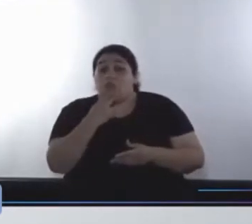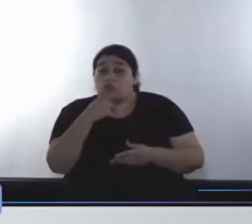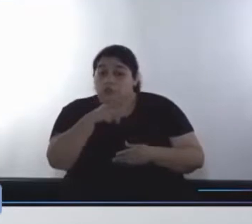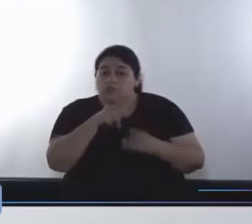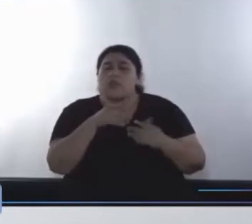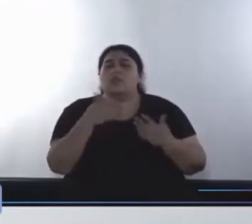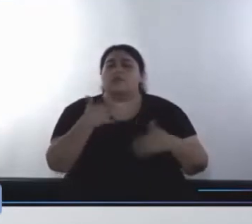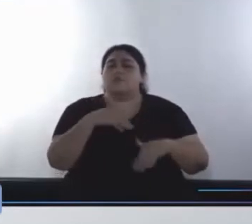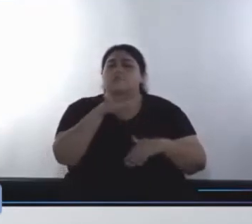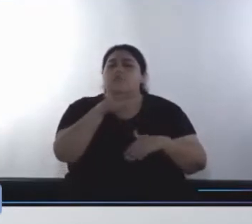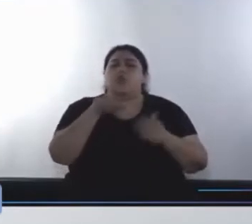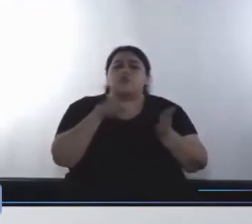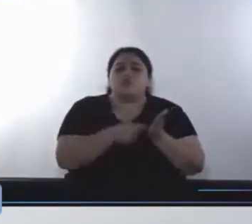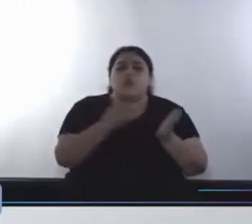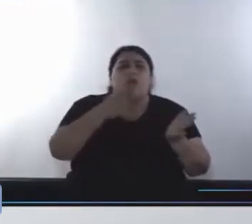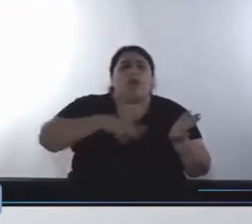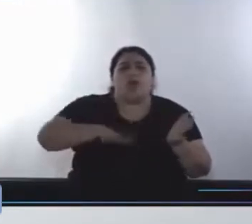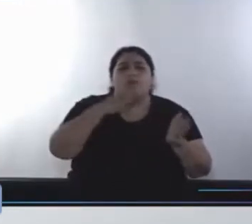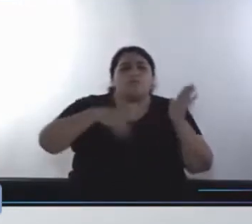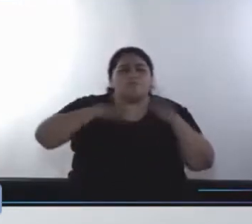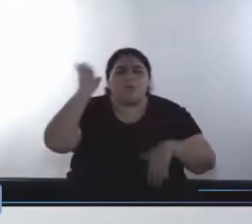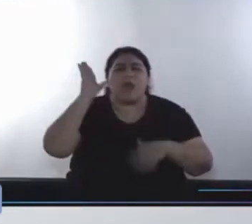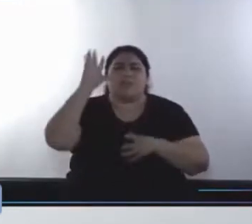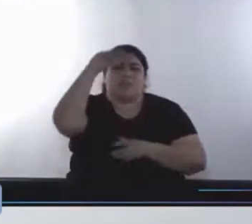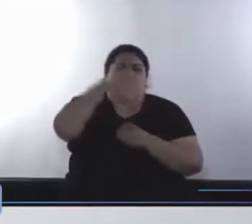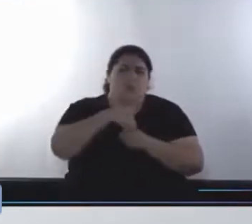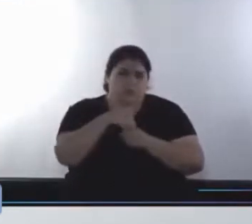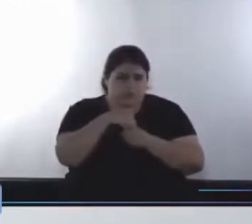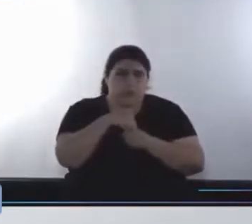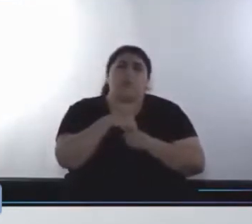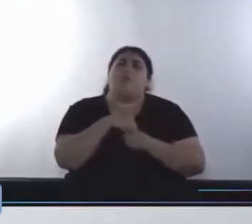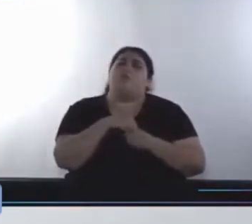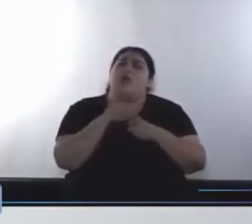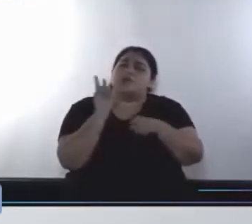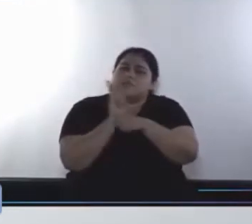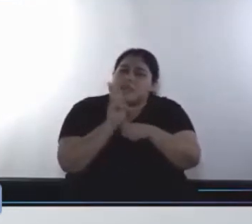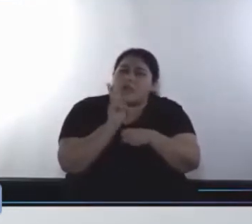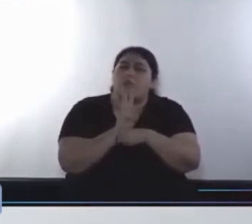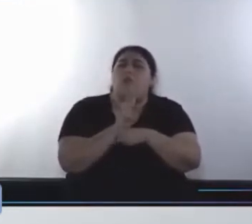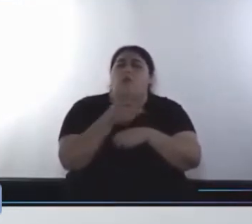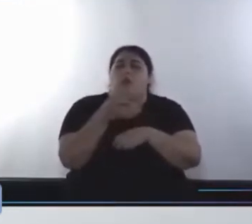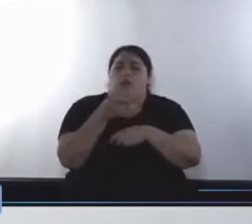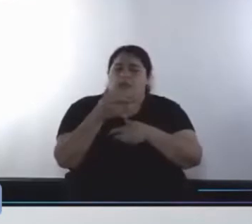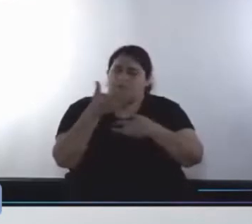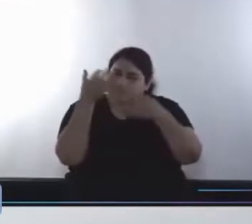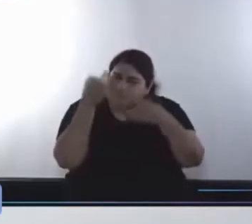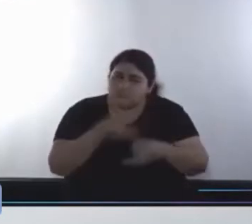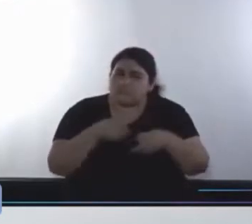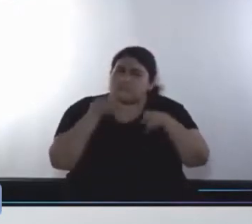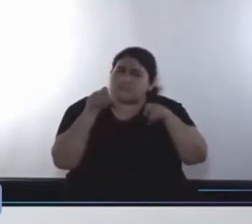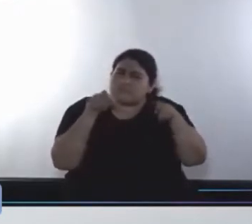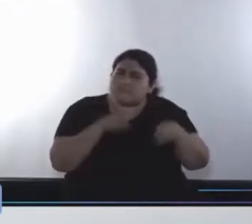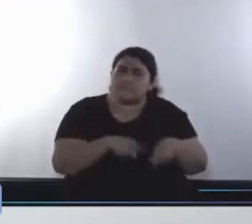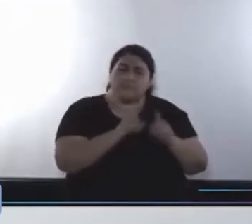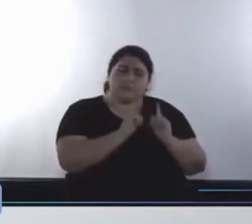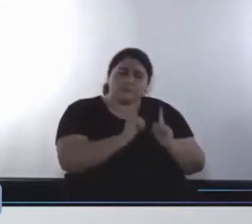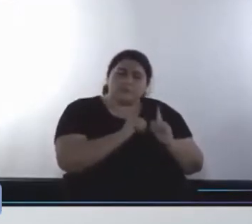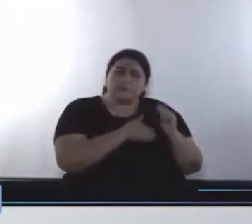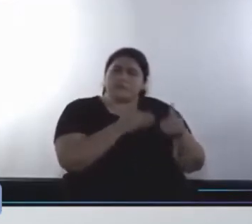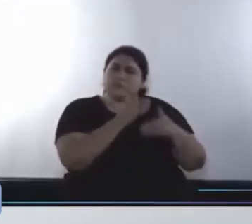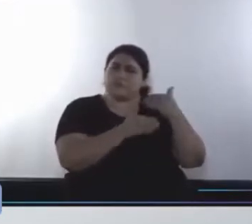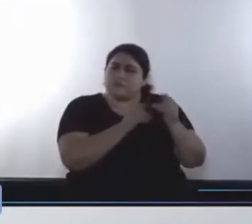lograr que las ciudades sean más inclusivas, seguras, resilientes y sostenibles.